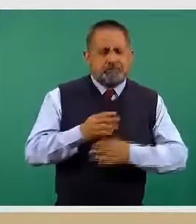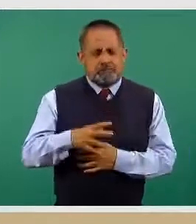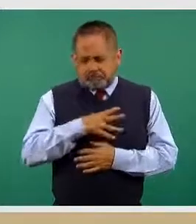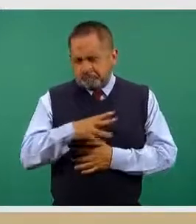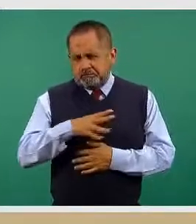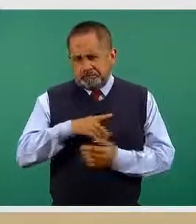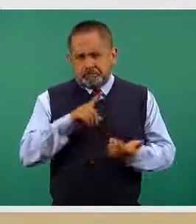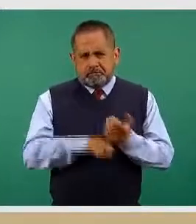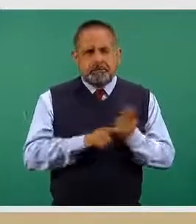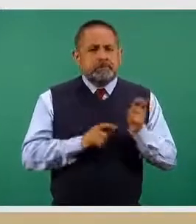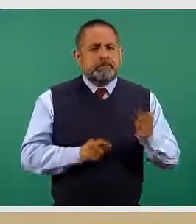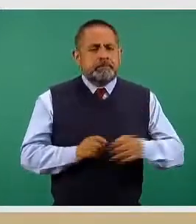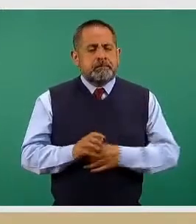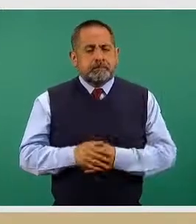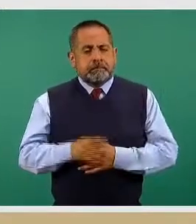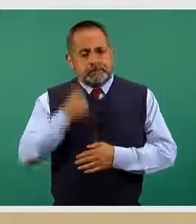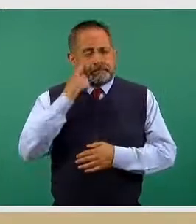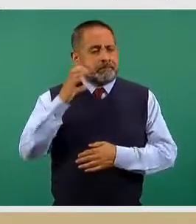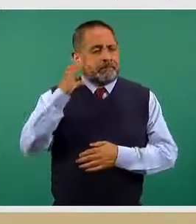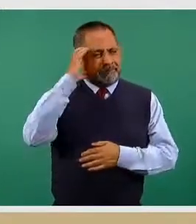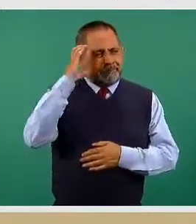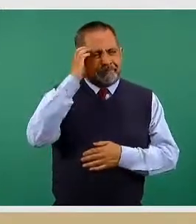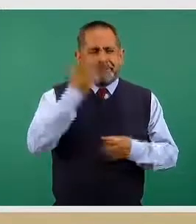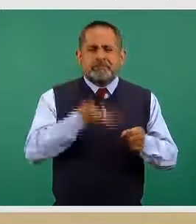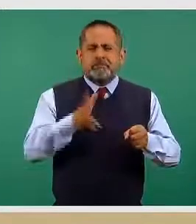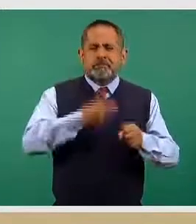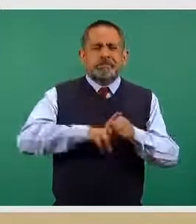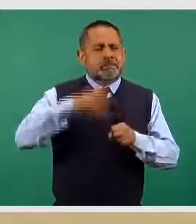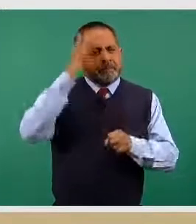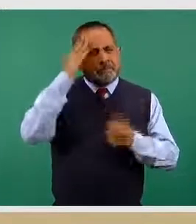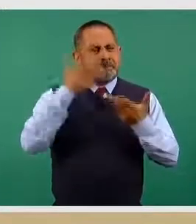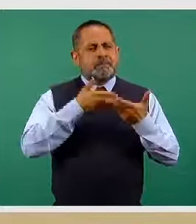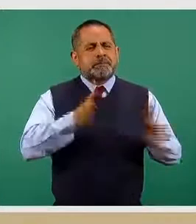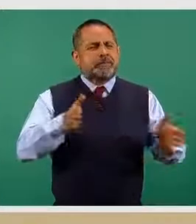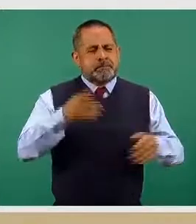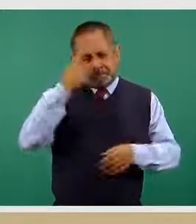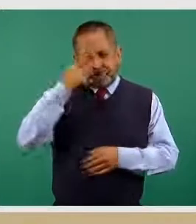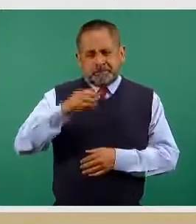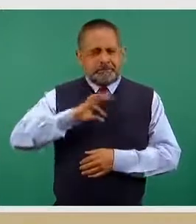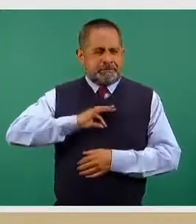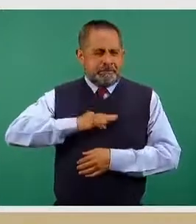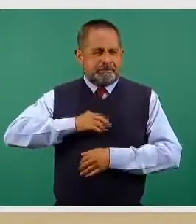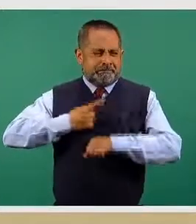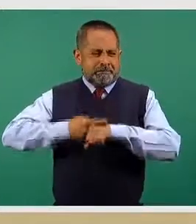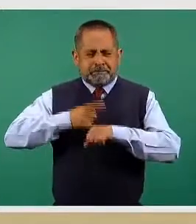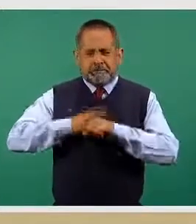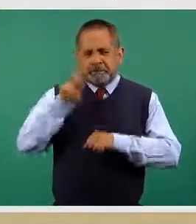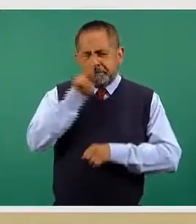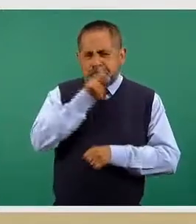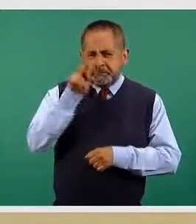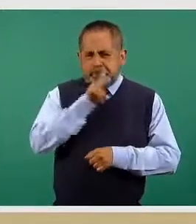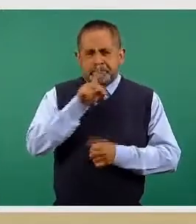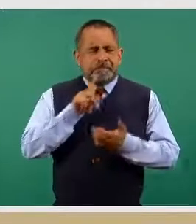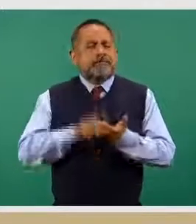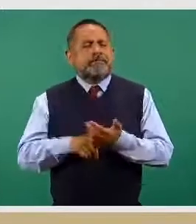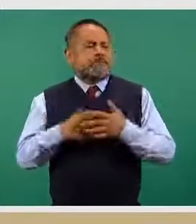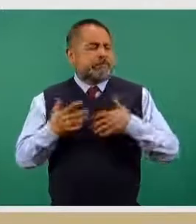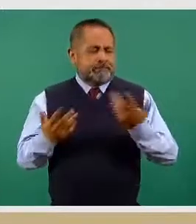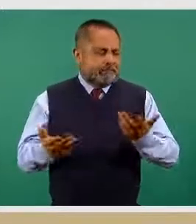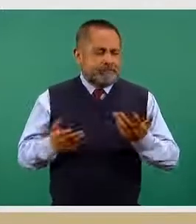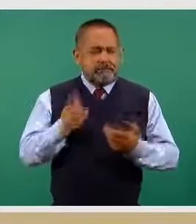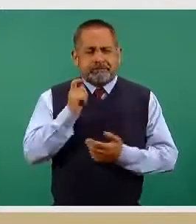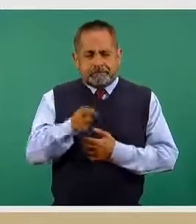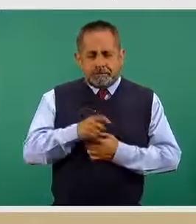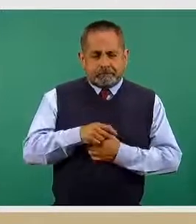lo que significan las camas de hospitalización general para infección respiratoria aguda grave. Esta se refiere a